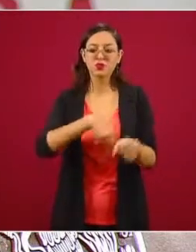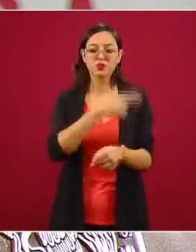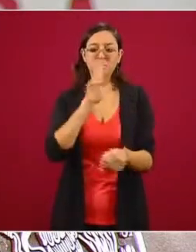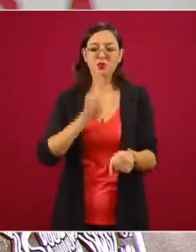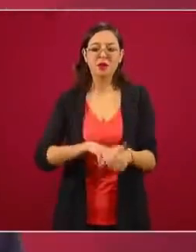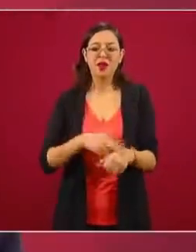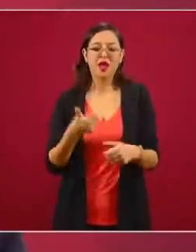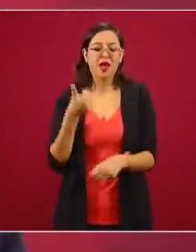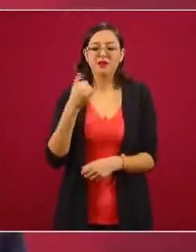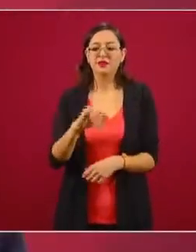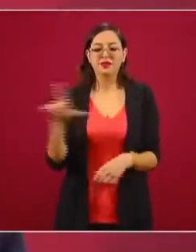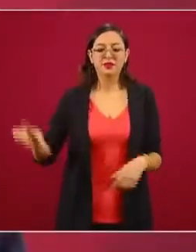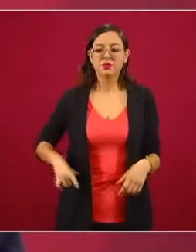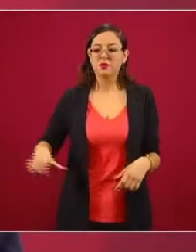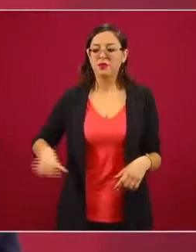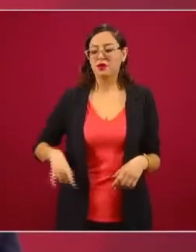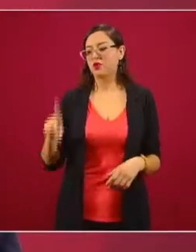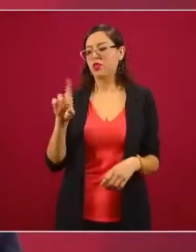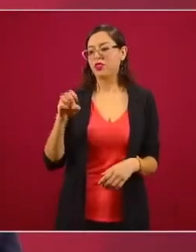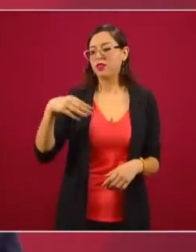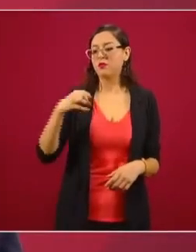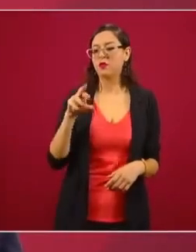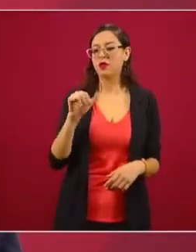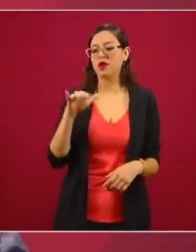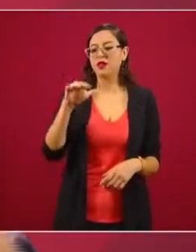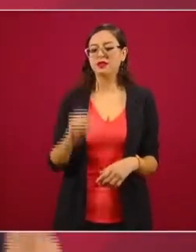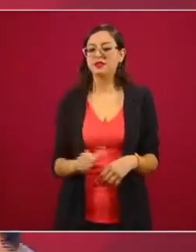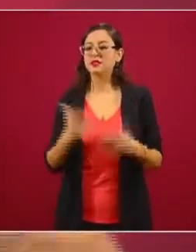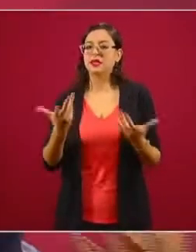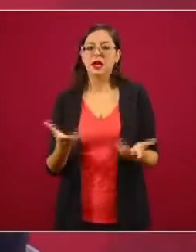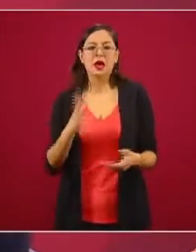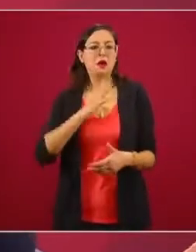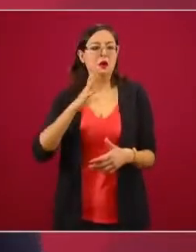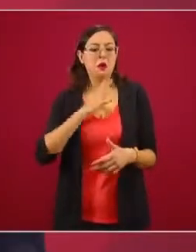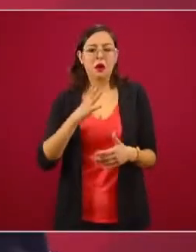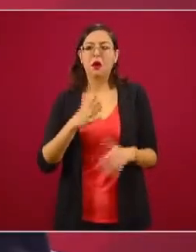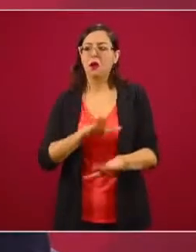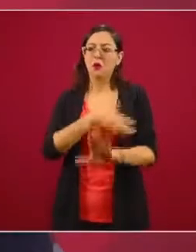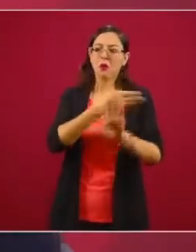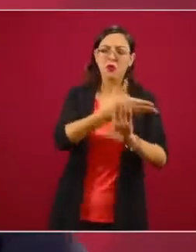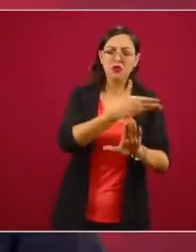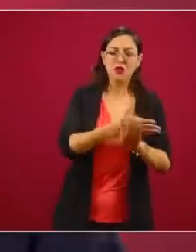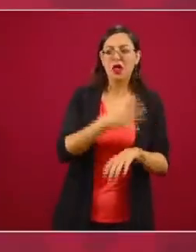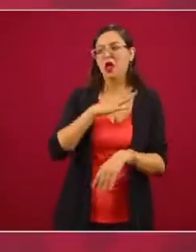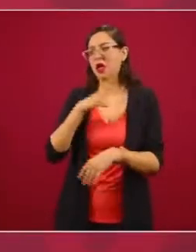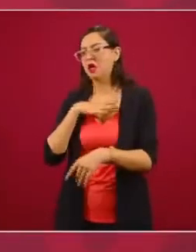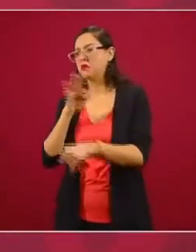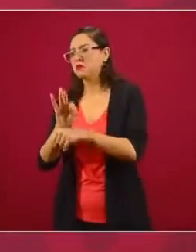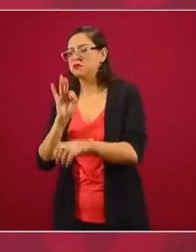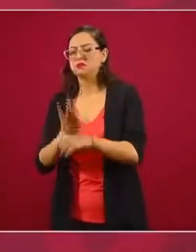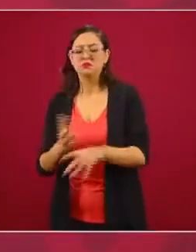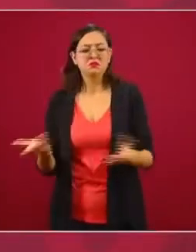cualquier democracia. Y él amablemente